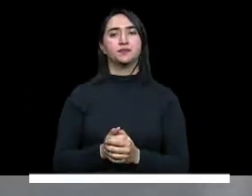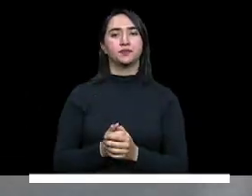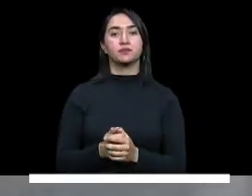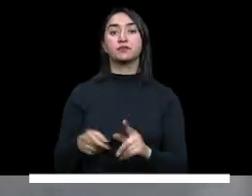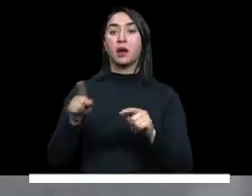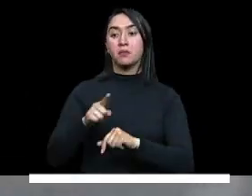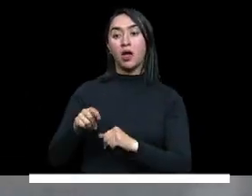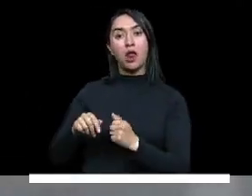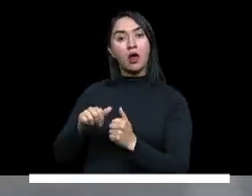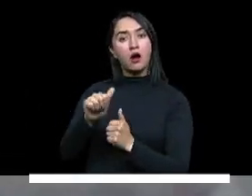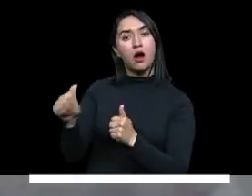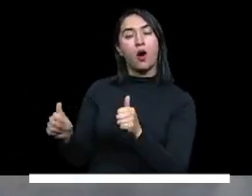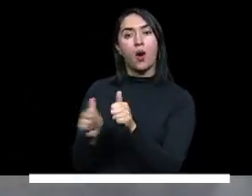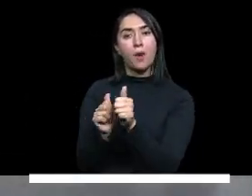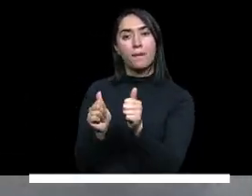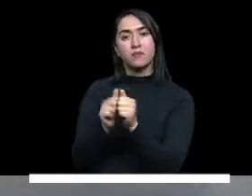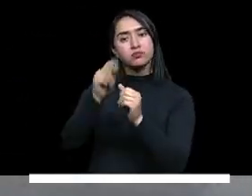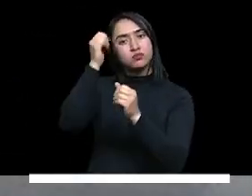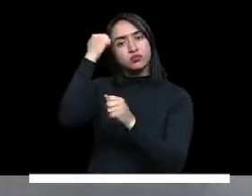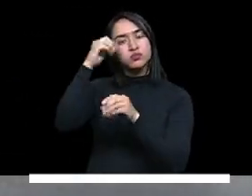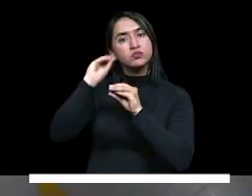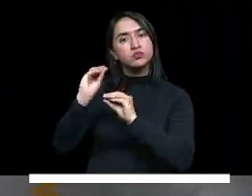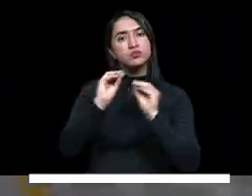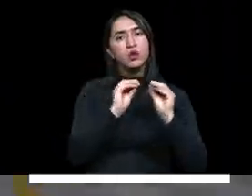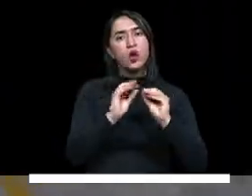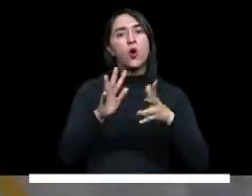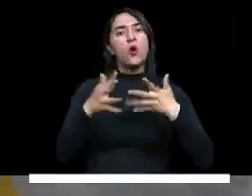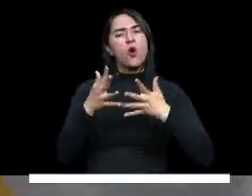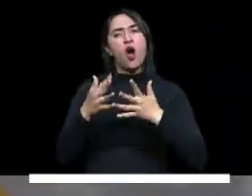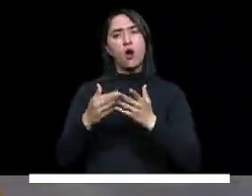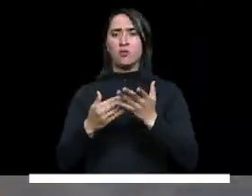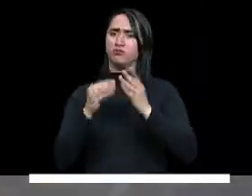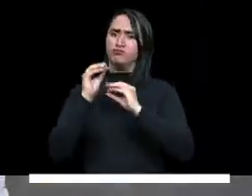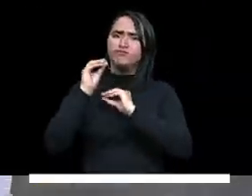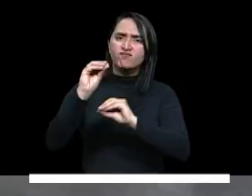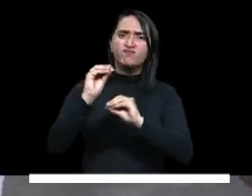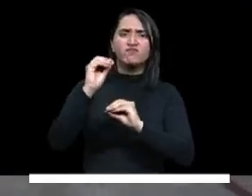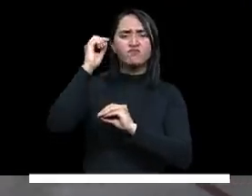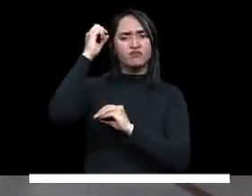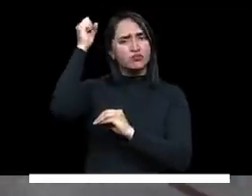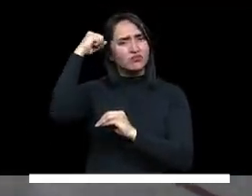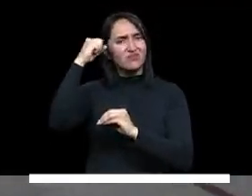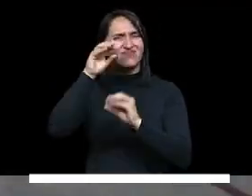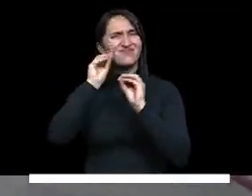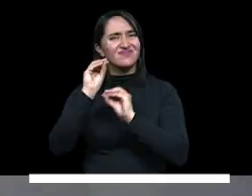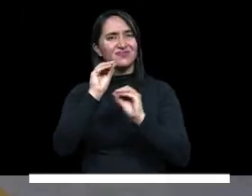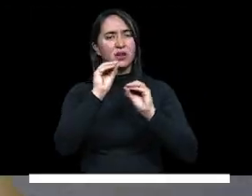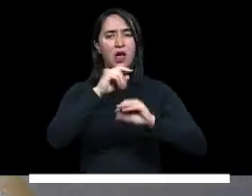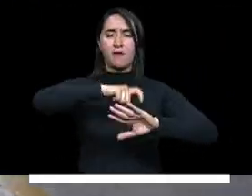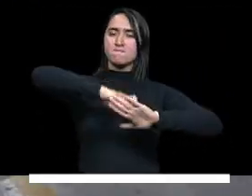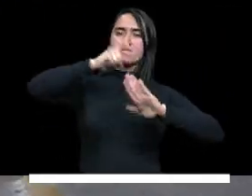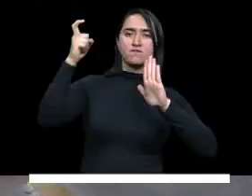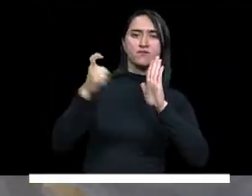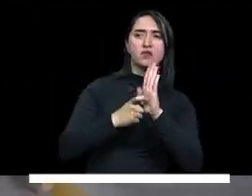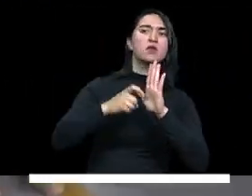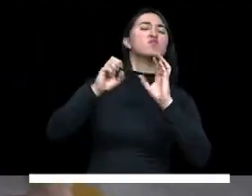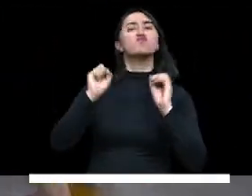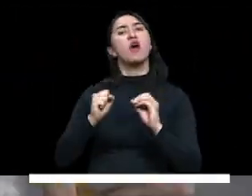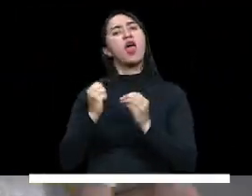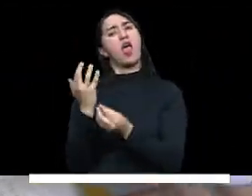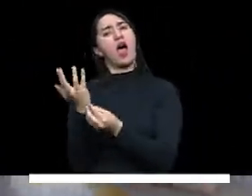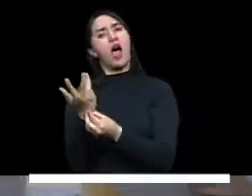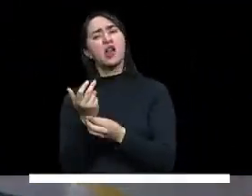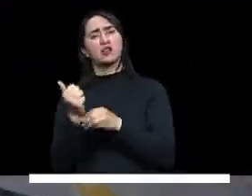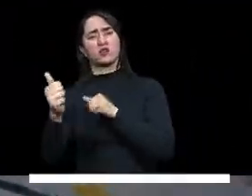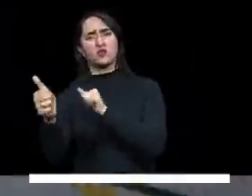para fortalecer las estrategias de formación integral. Esa visión es fundamental para garantizar que el arte, la programación, el